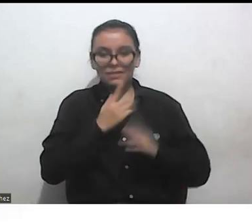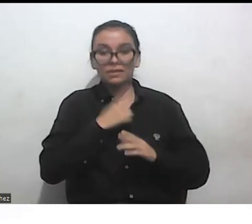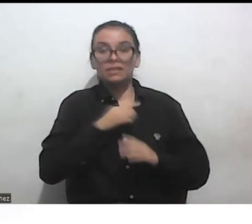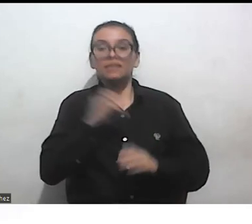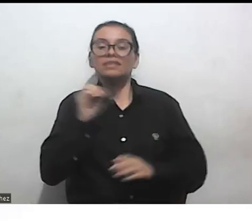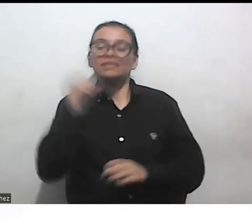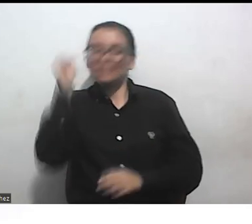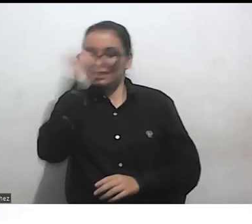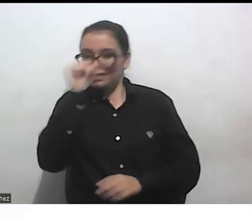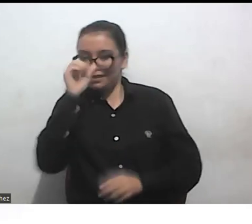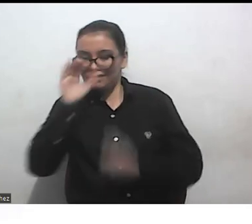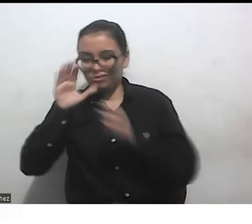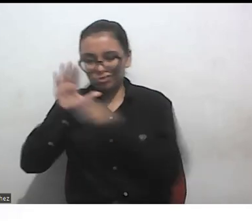ser como